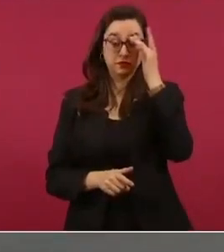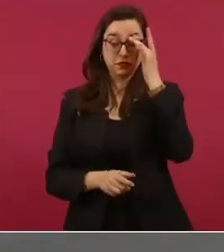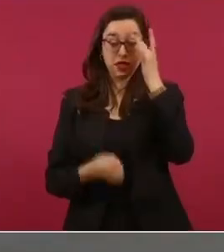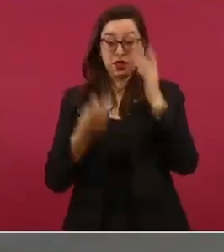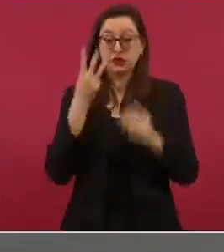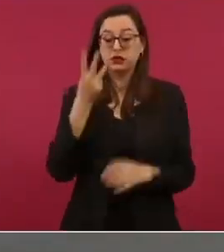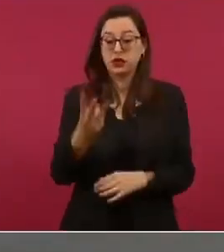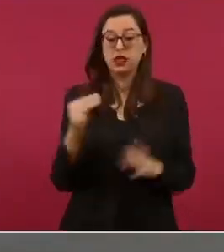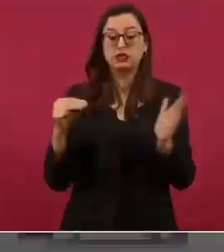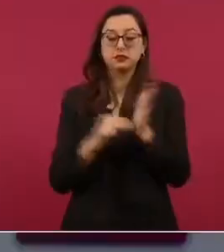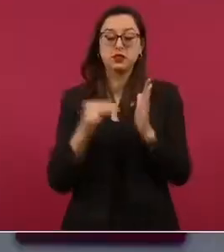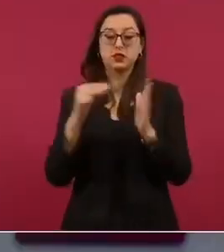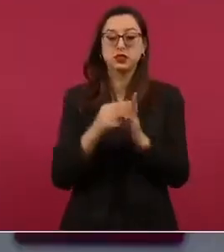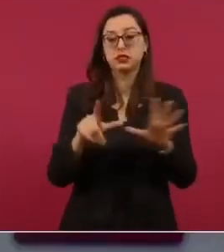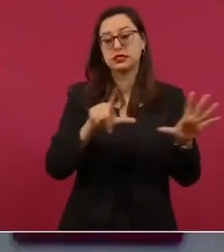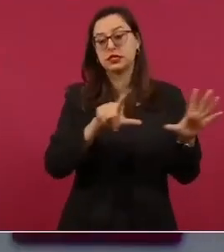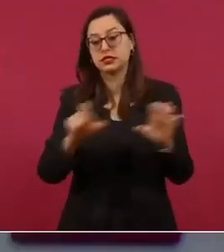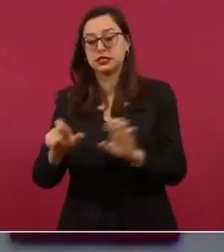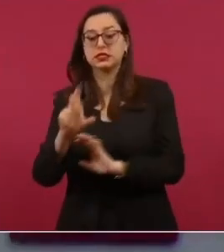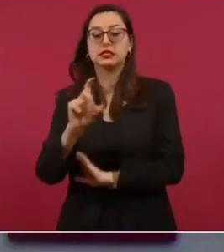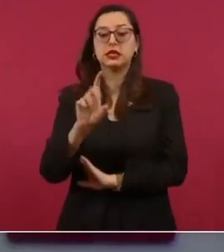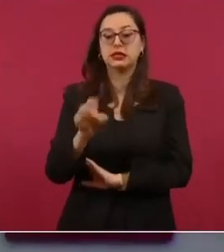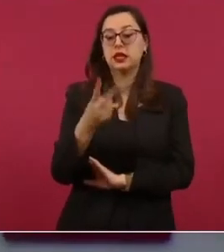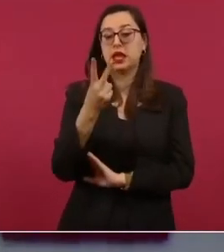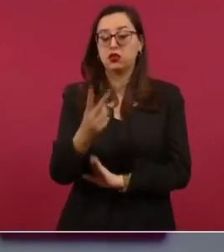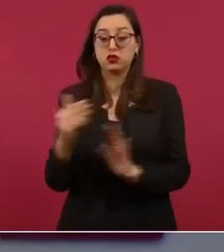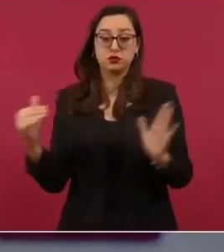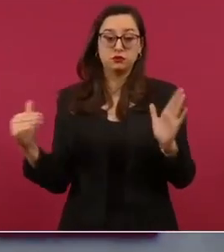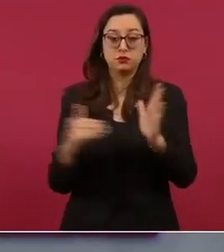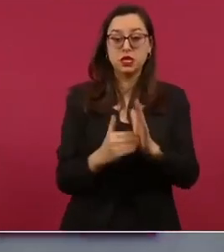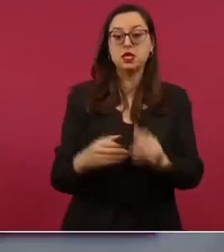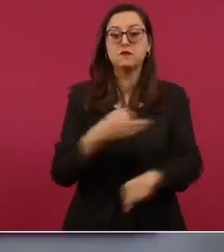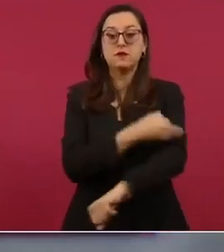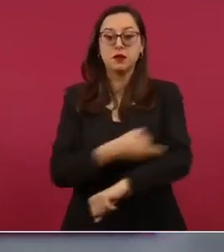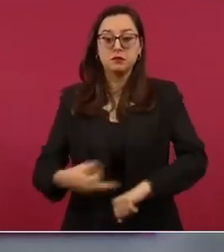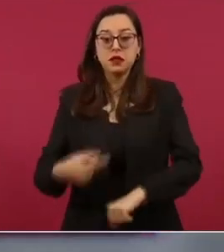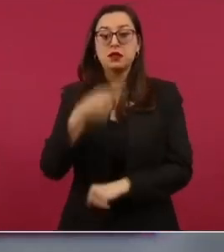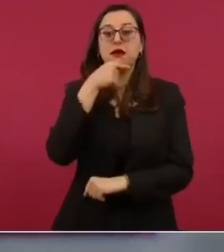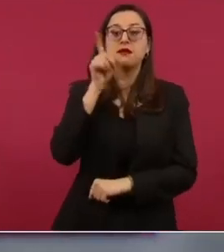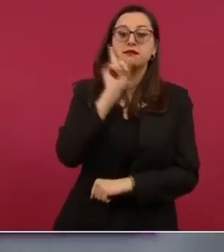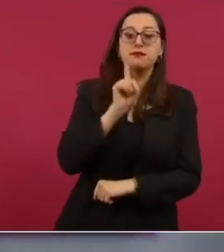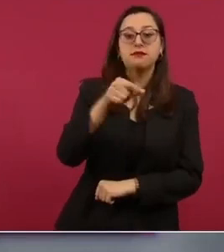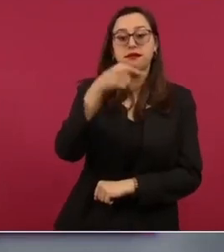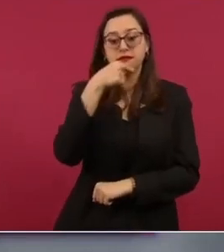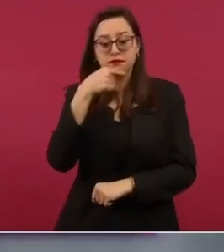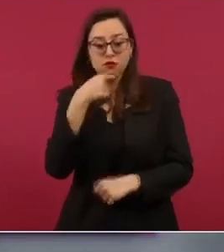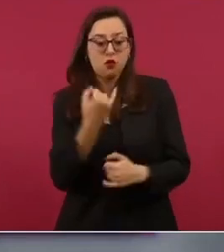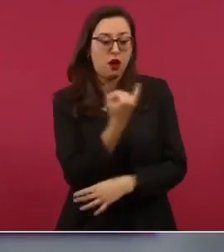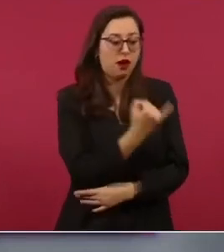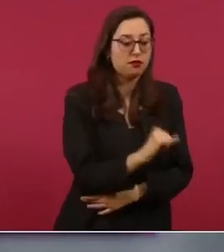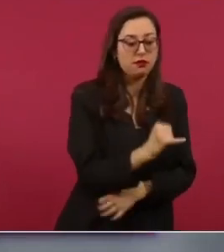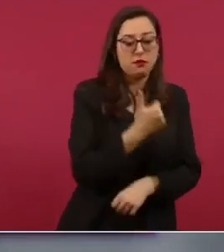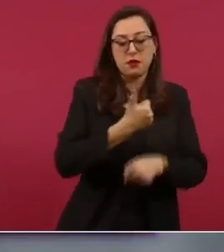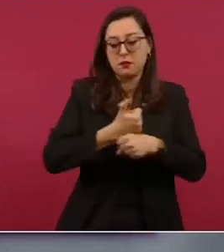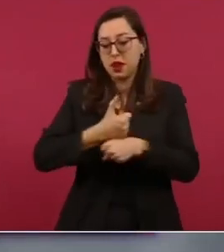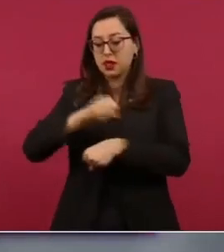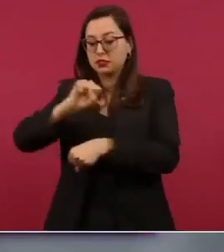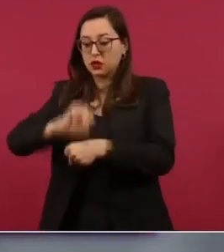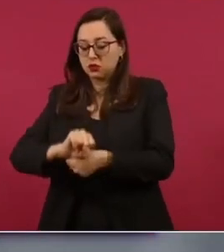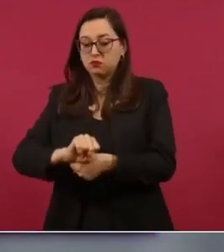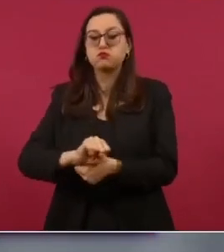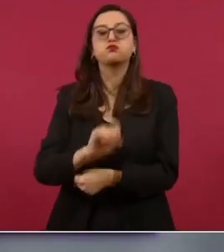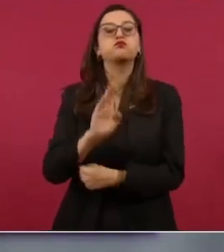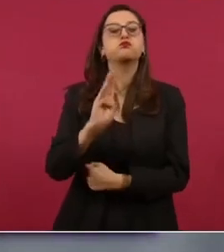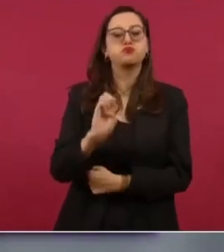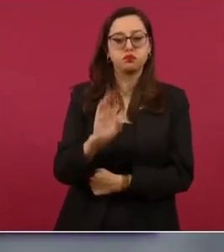setecientos treinta y dos mil familias con niñas y niños de preescolar primaria y secundaria reciben